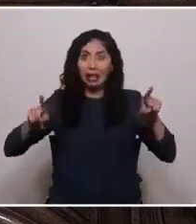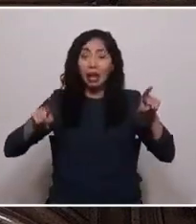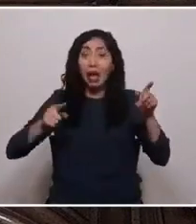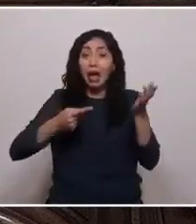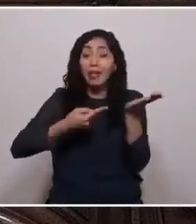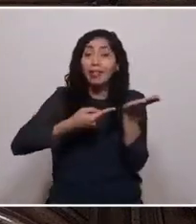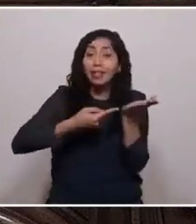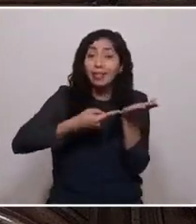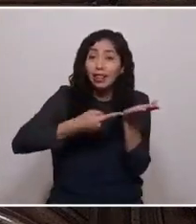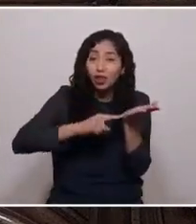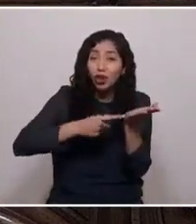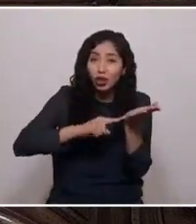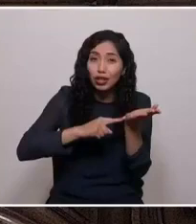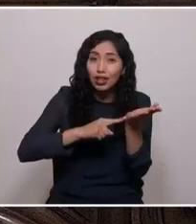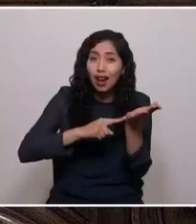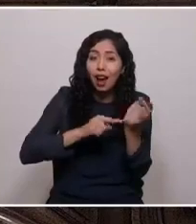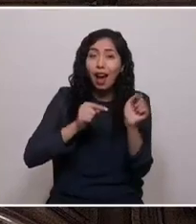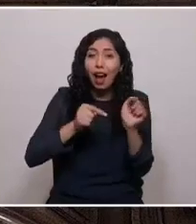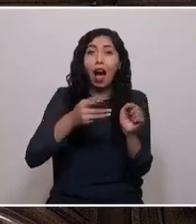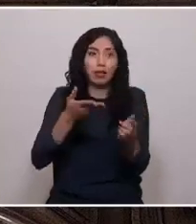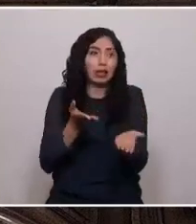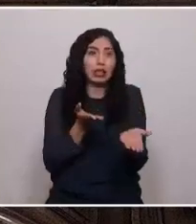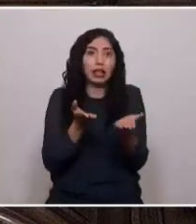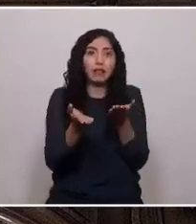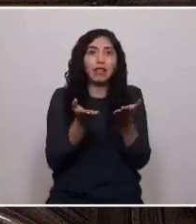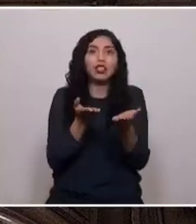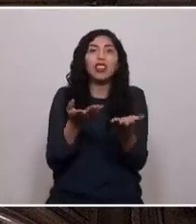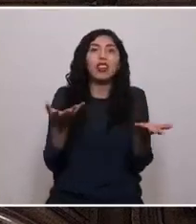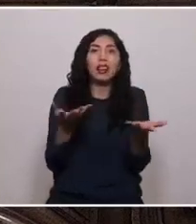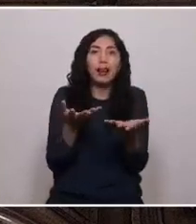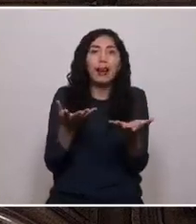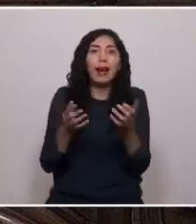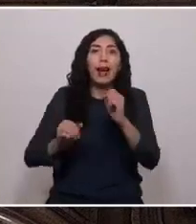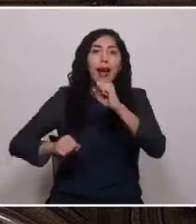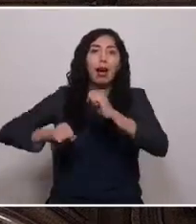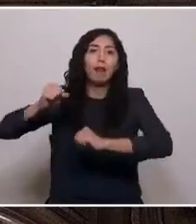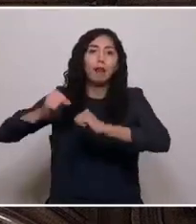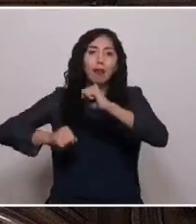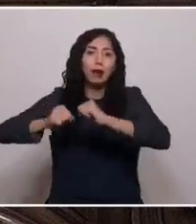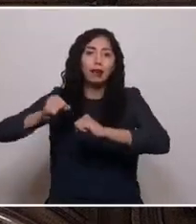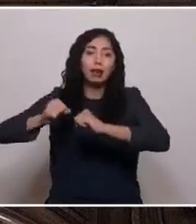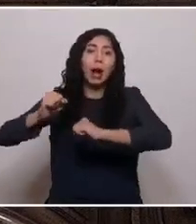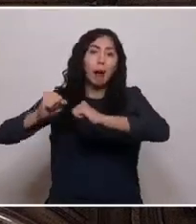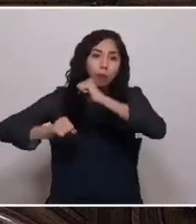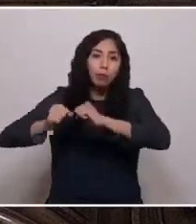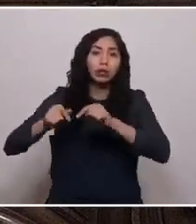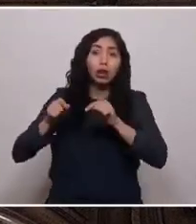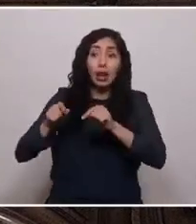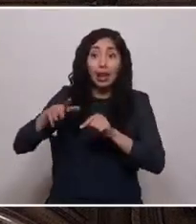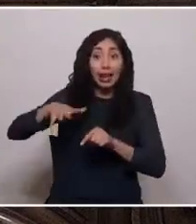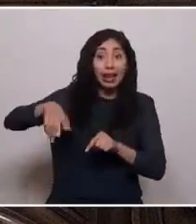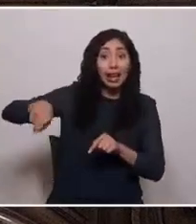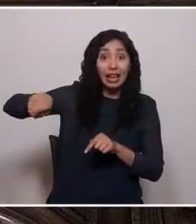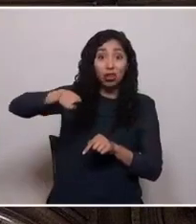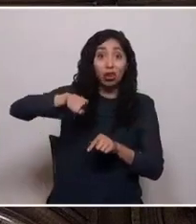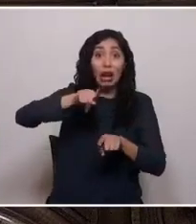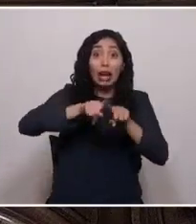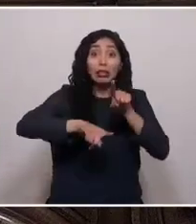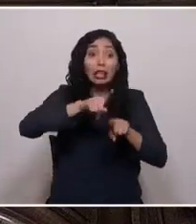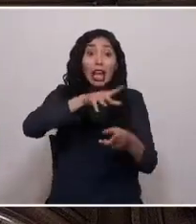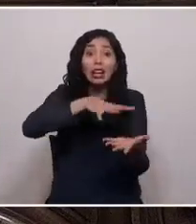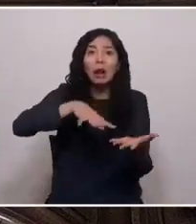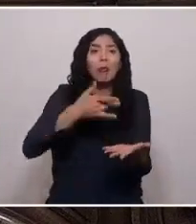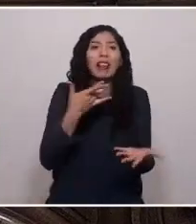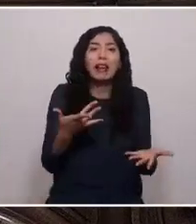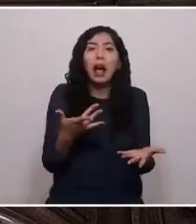y los recursos están al servicio de la producción, pues para tantos de ellos la tierra solo está para